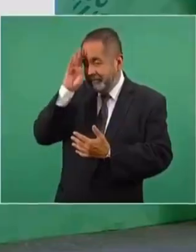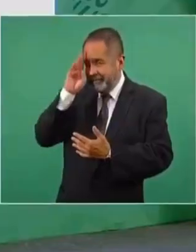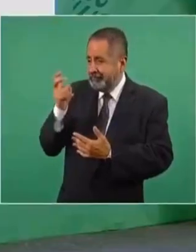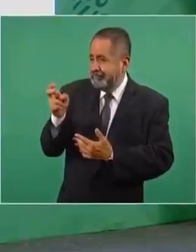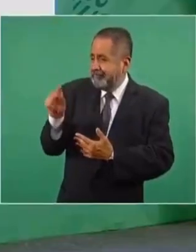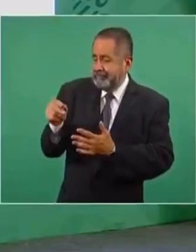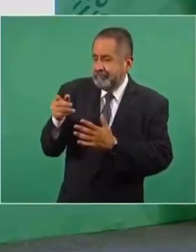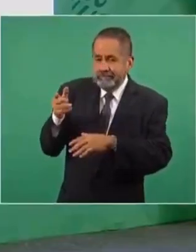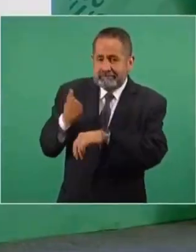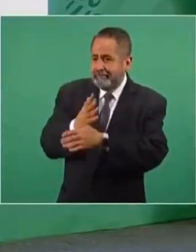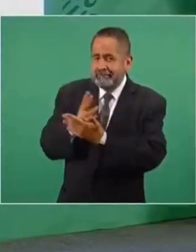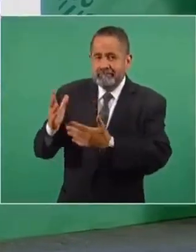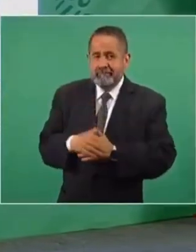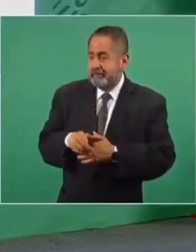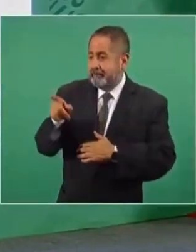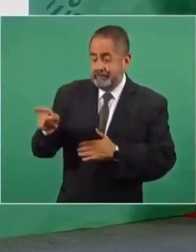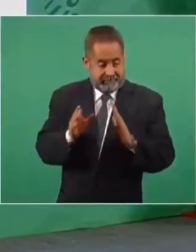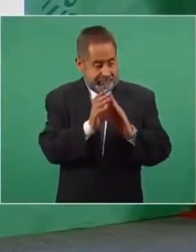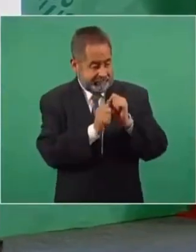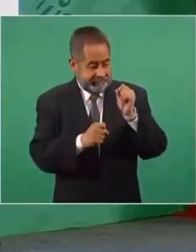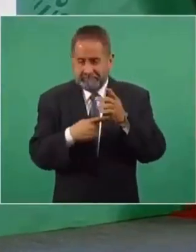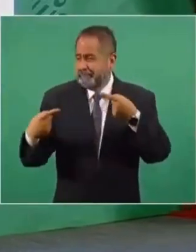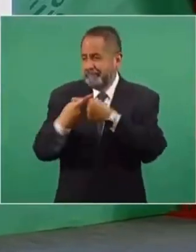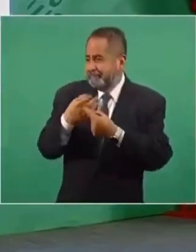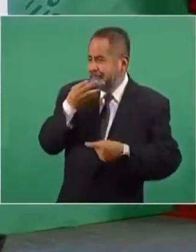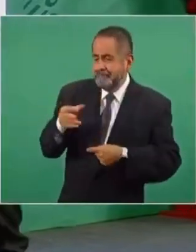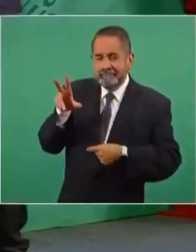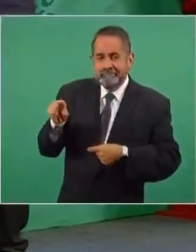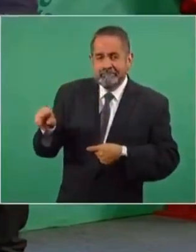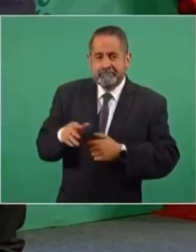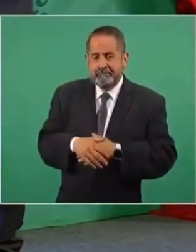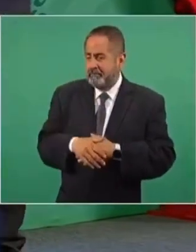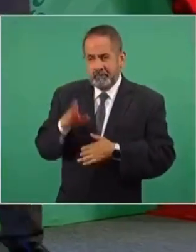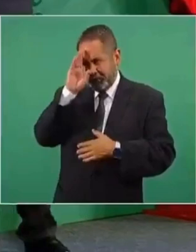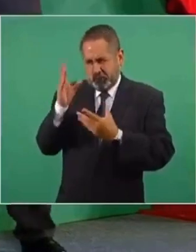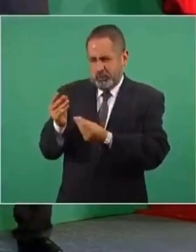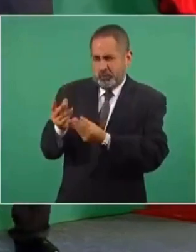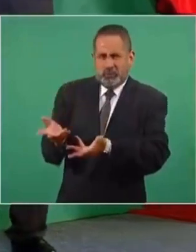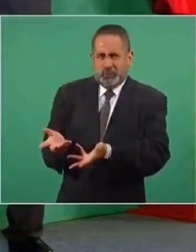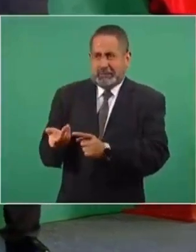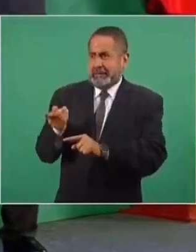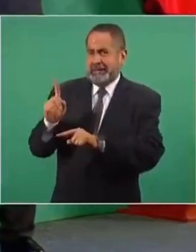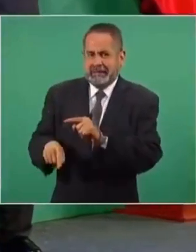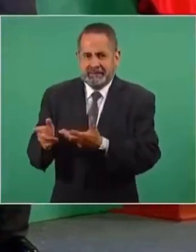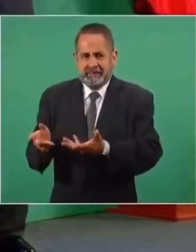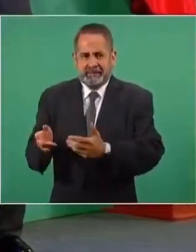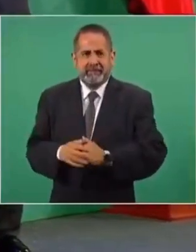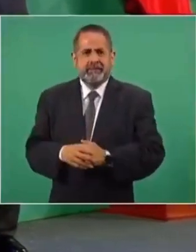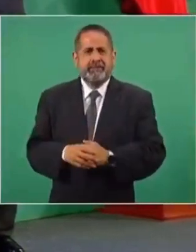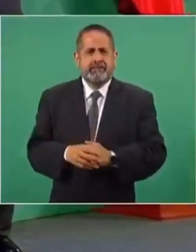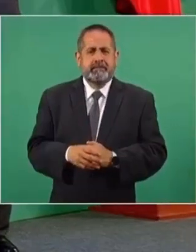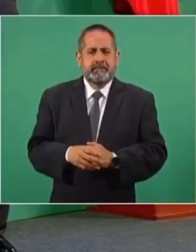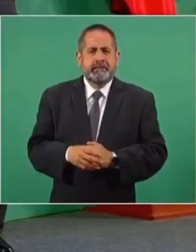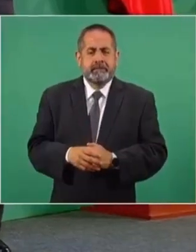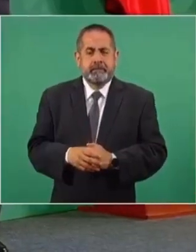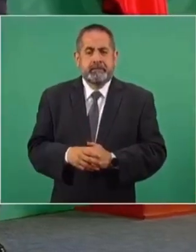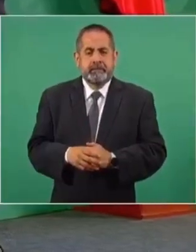constitucionalmente desproporcionada o desproporcionado,